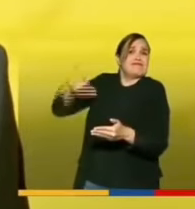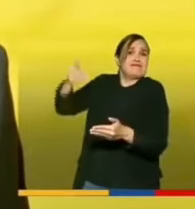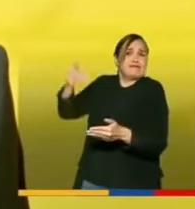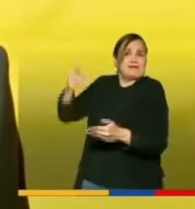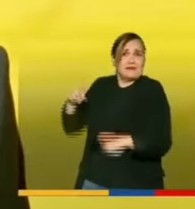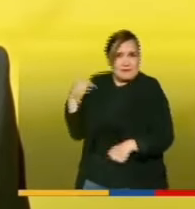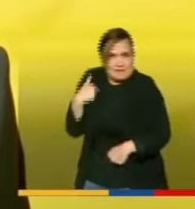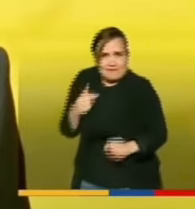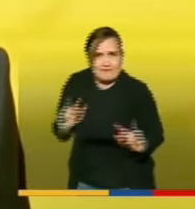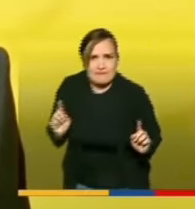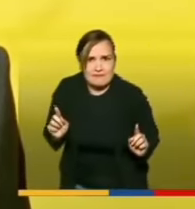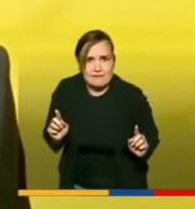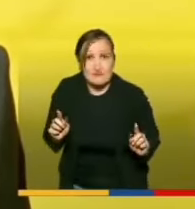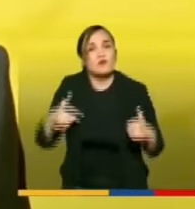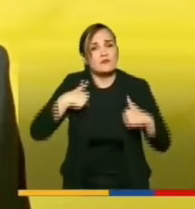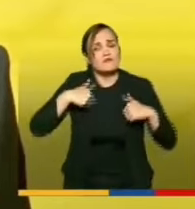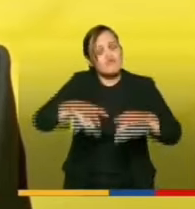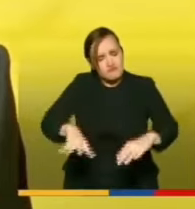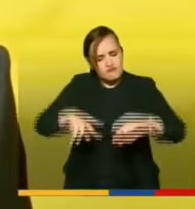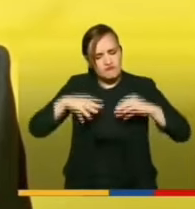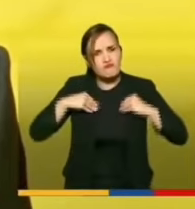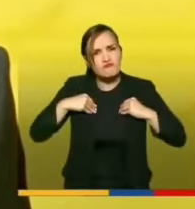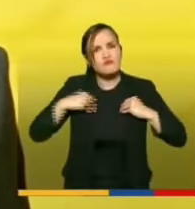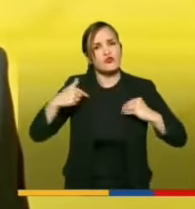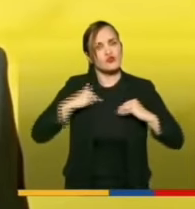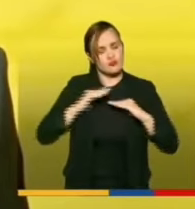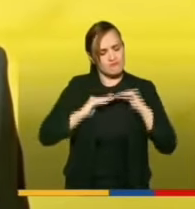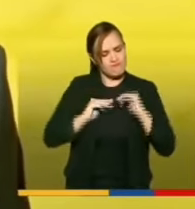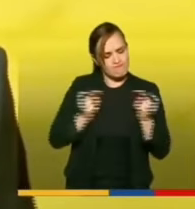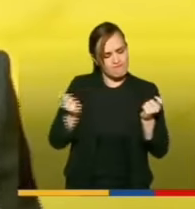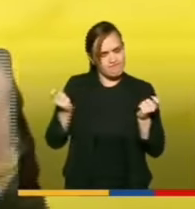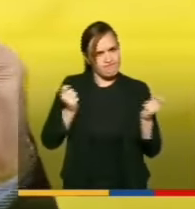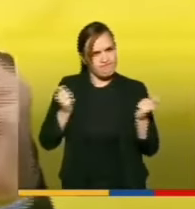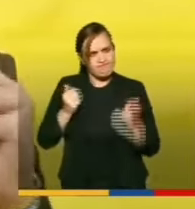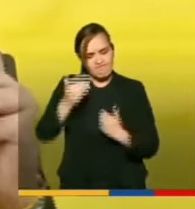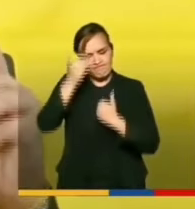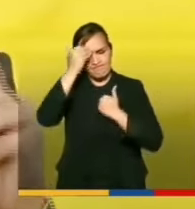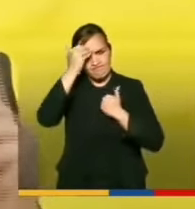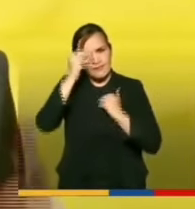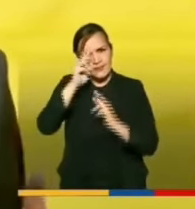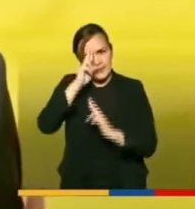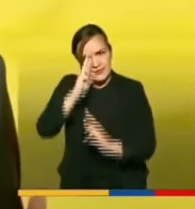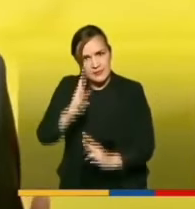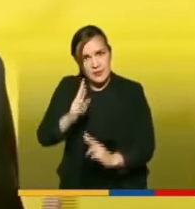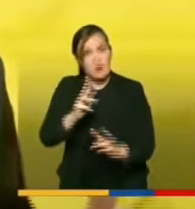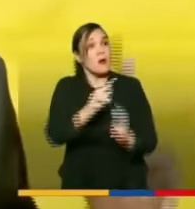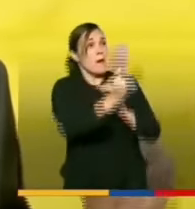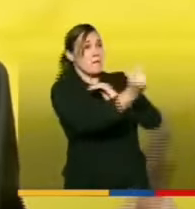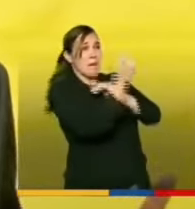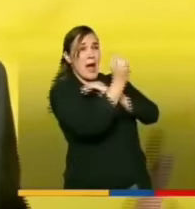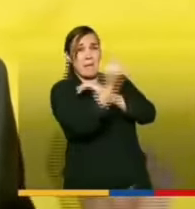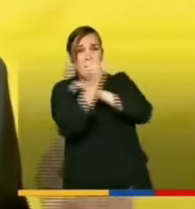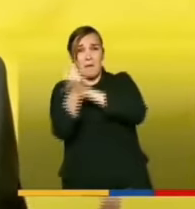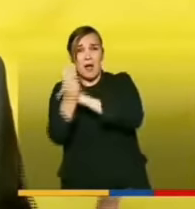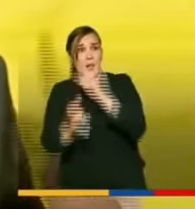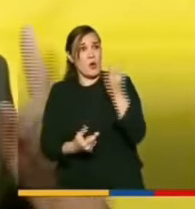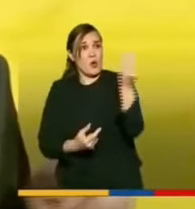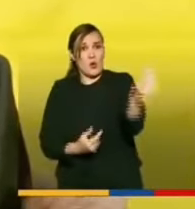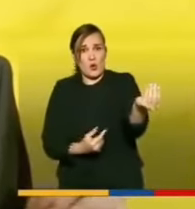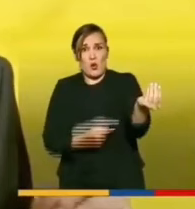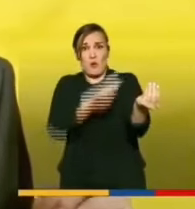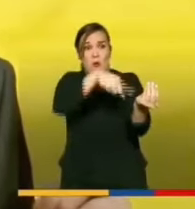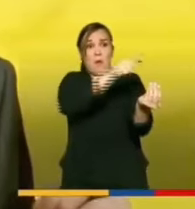con prudencia y respeto los señalamientos hechos por una banda de delincuentes